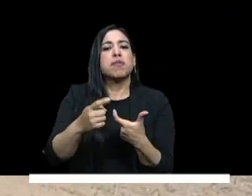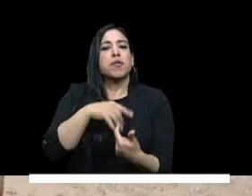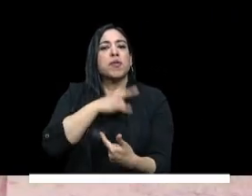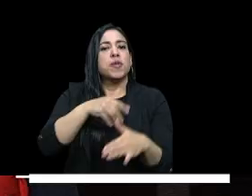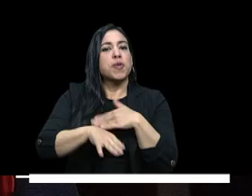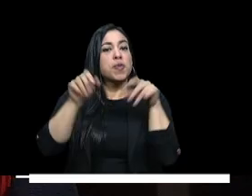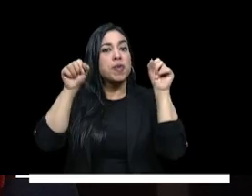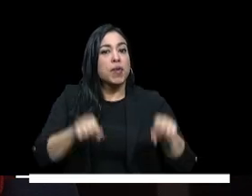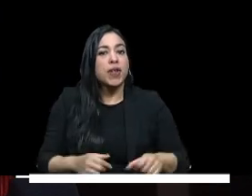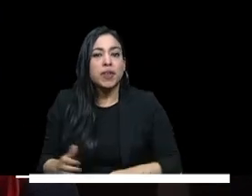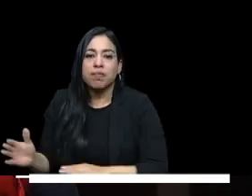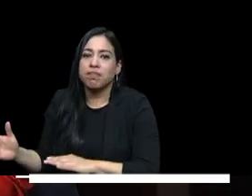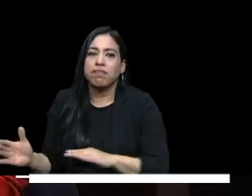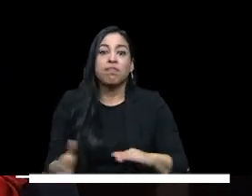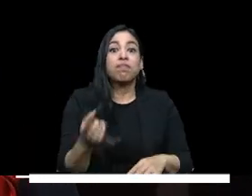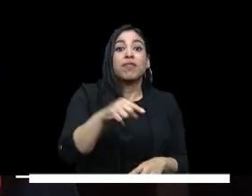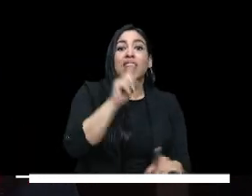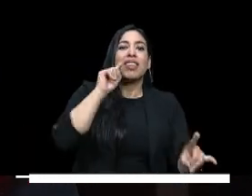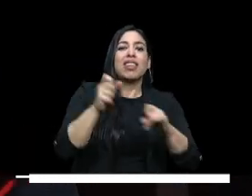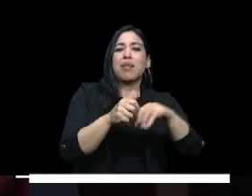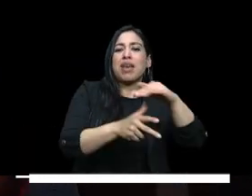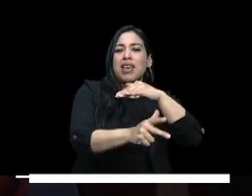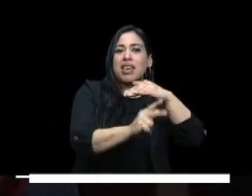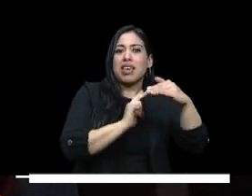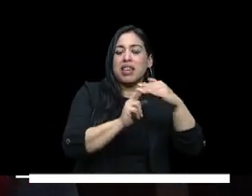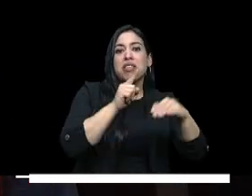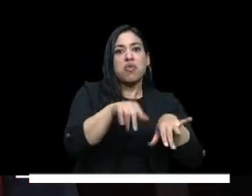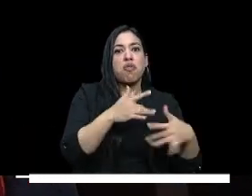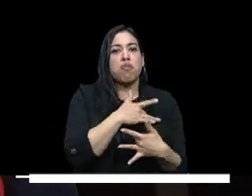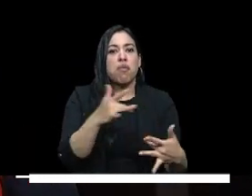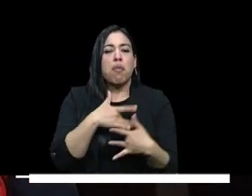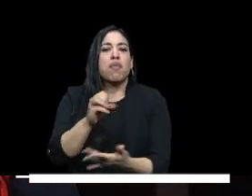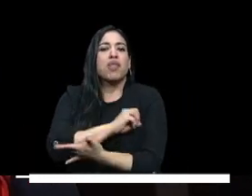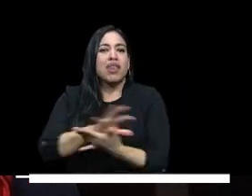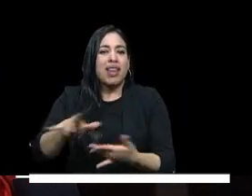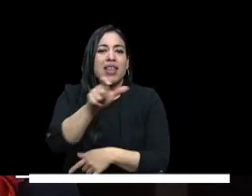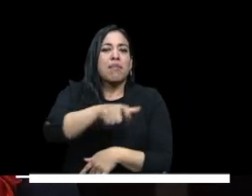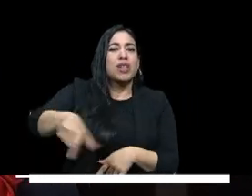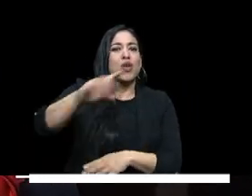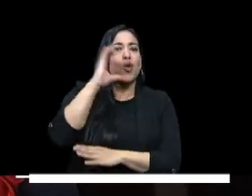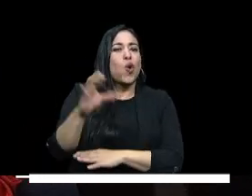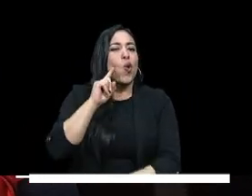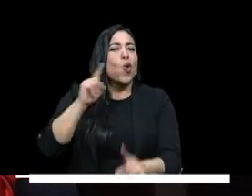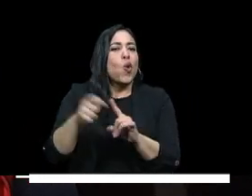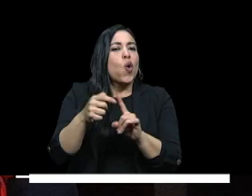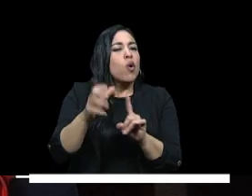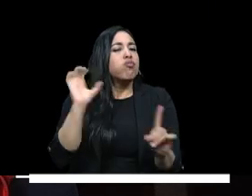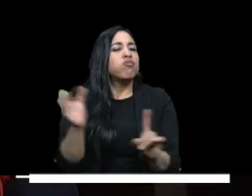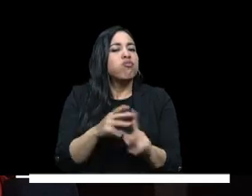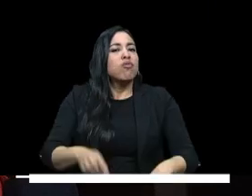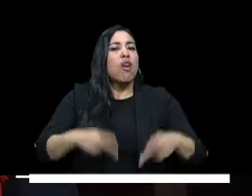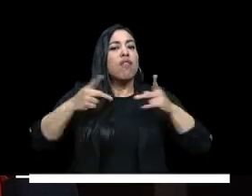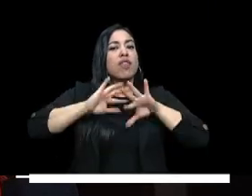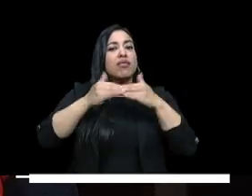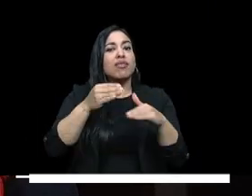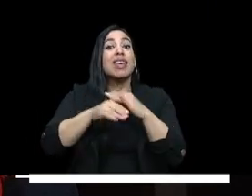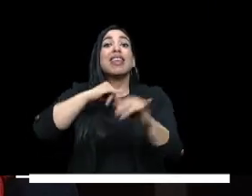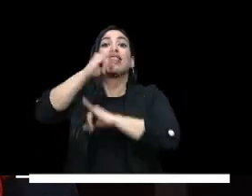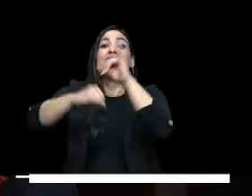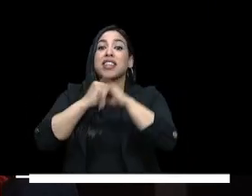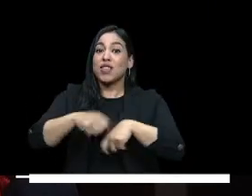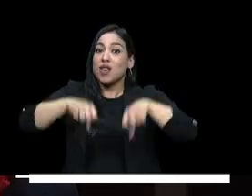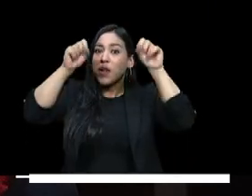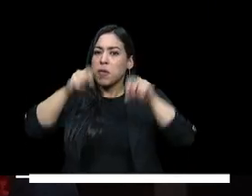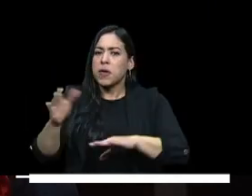superior pues a propósito del ICTEX que también ofrece créditos para ayudar a los colombianos a cumplir su sueño de estudiar en el exterior